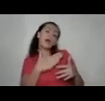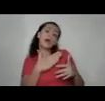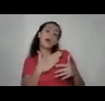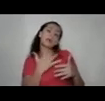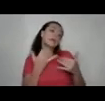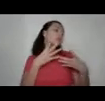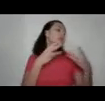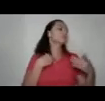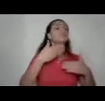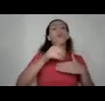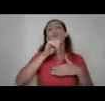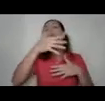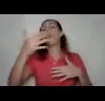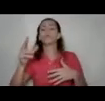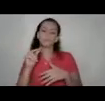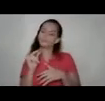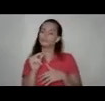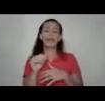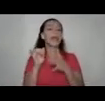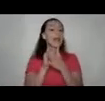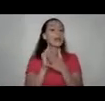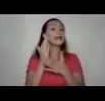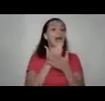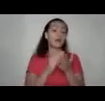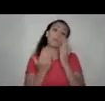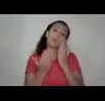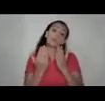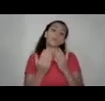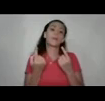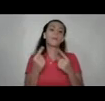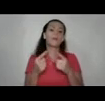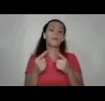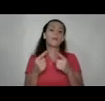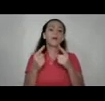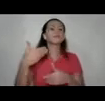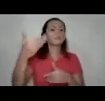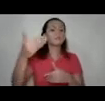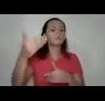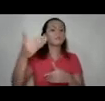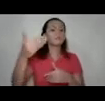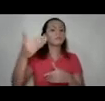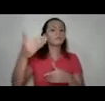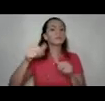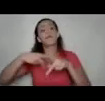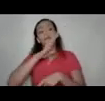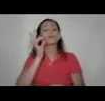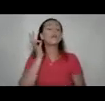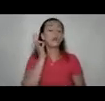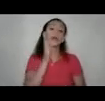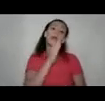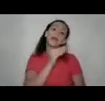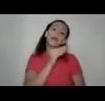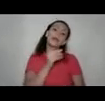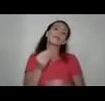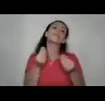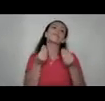pasó y vamos a otra cosa es algo que además posiblemente va a estar ocurriendo como les decía en el continuo de la vida de esa mujer y